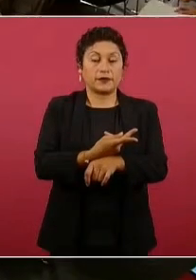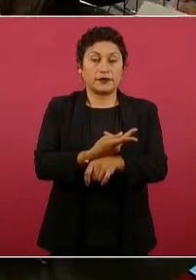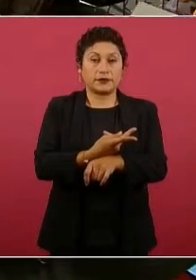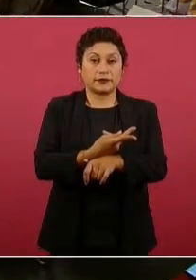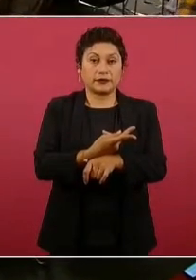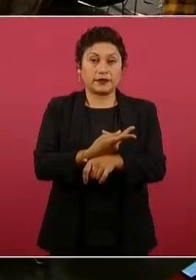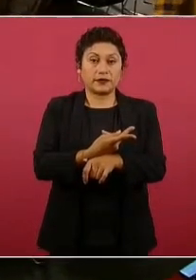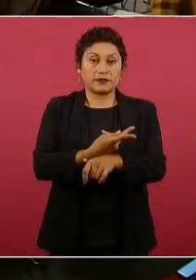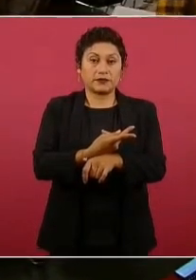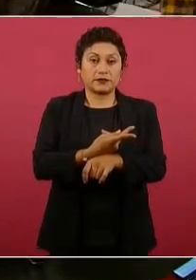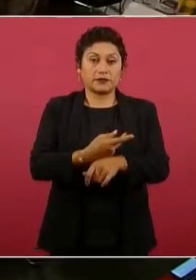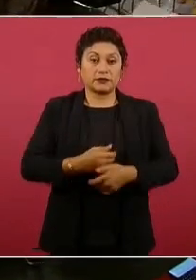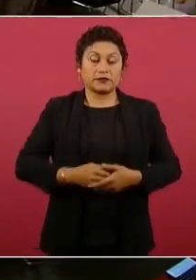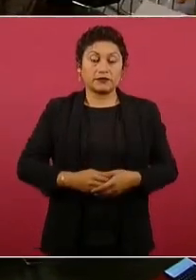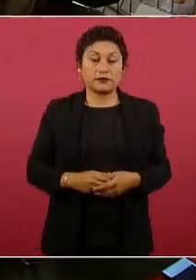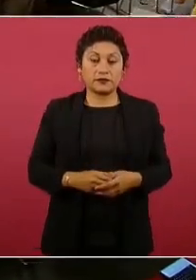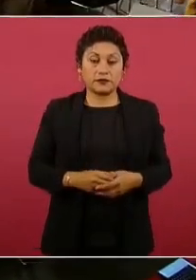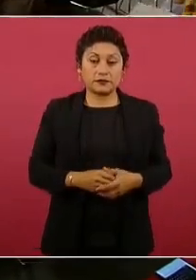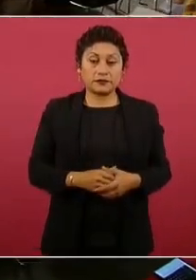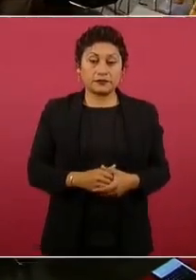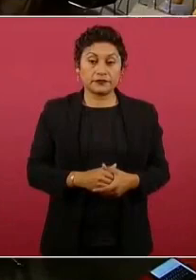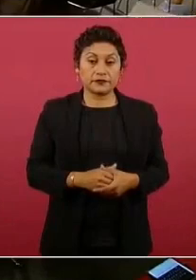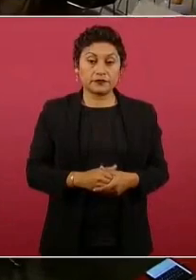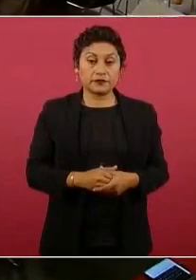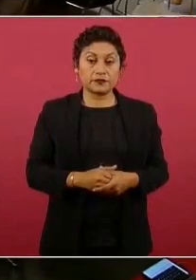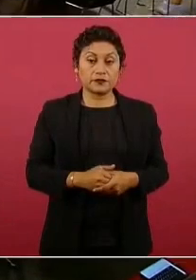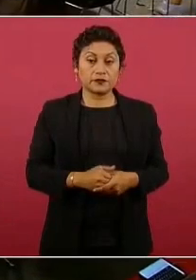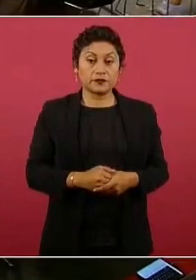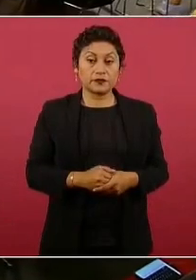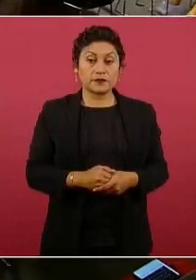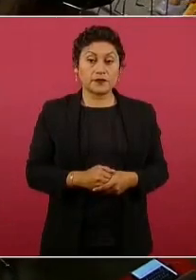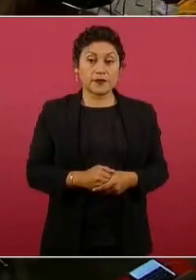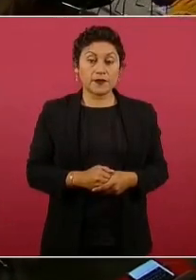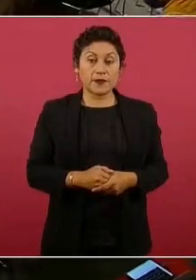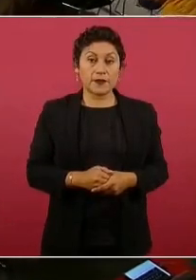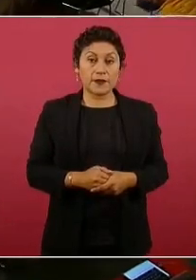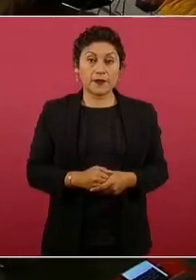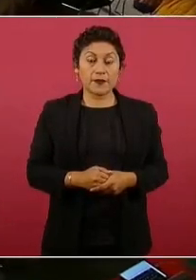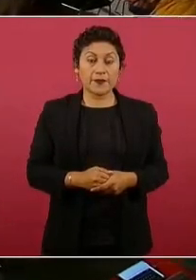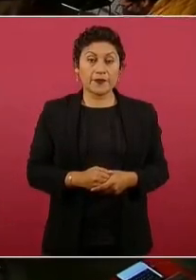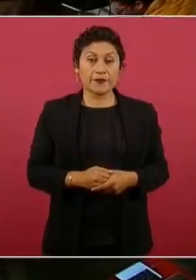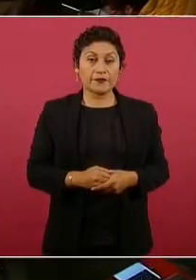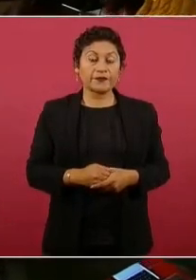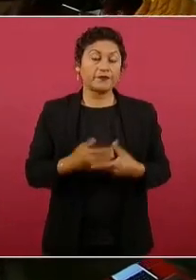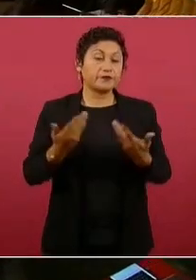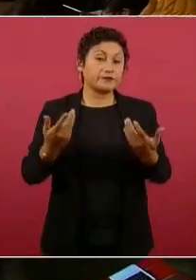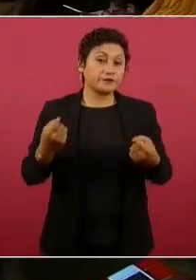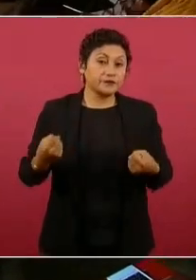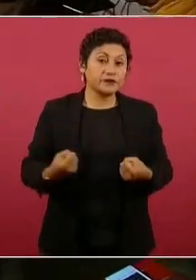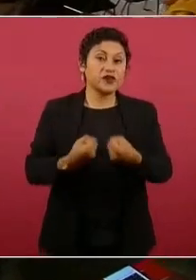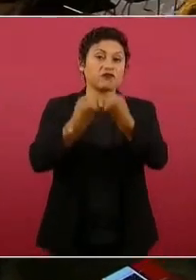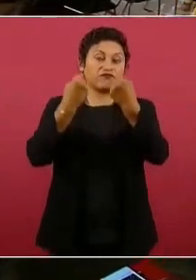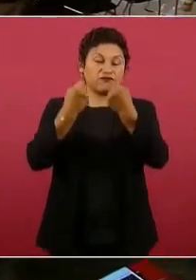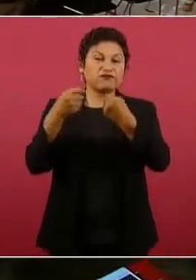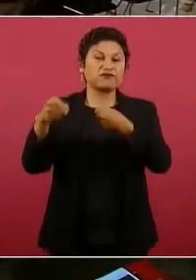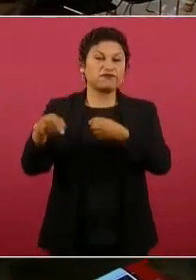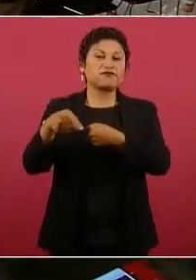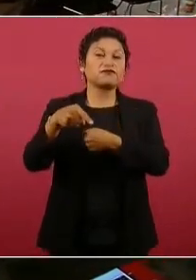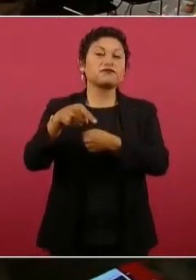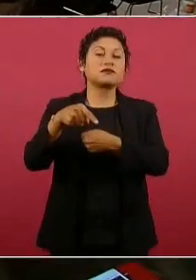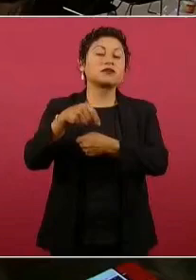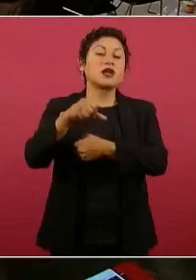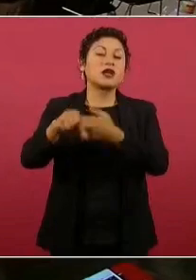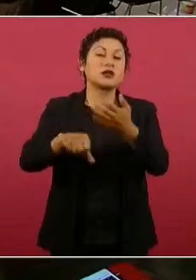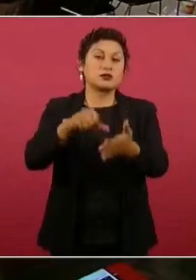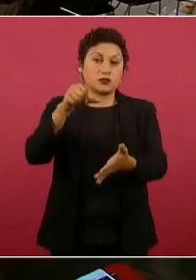un lamentable suceso en Ciudad Juárez, que